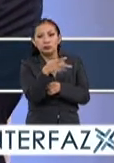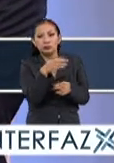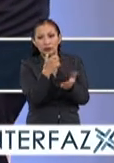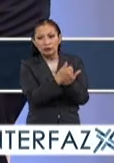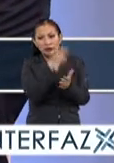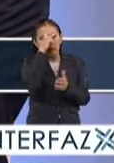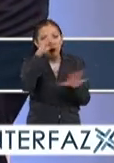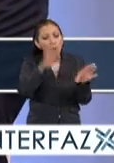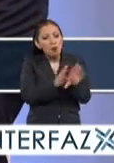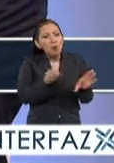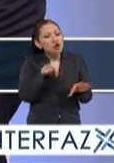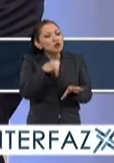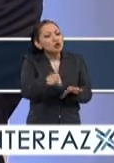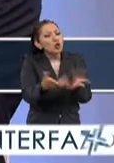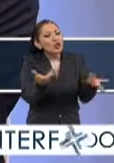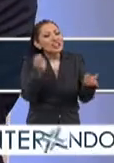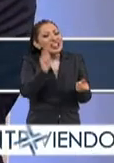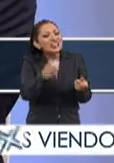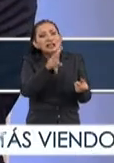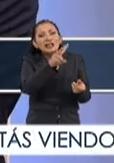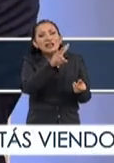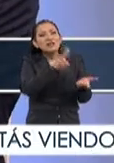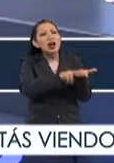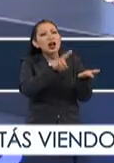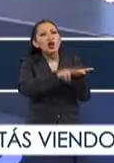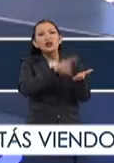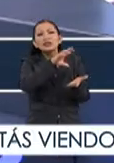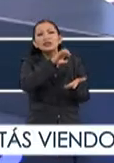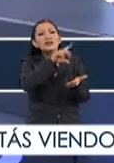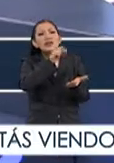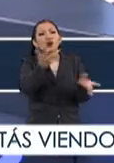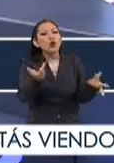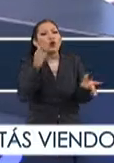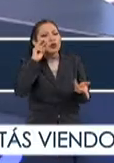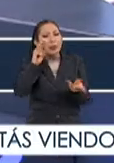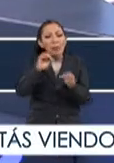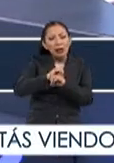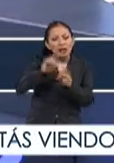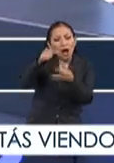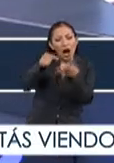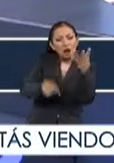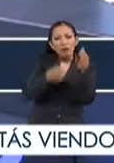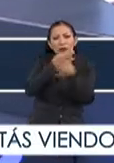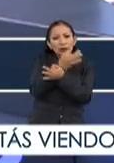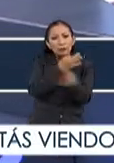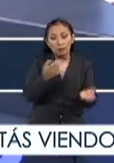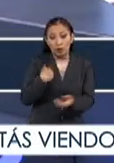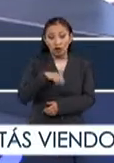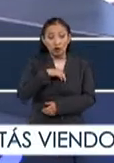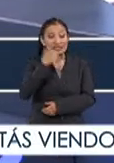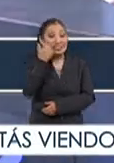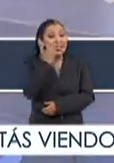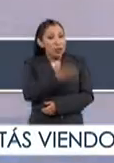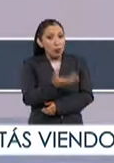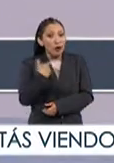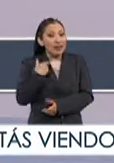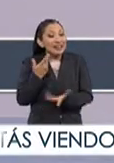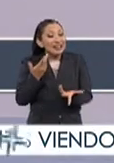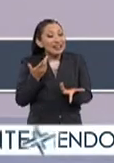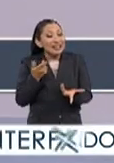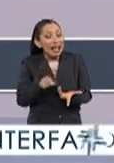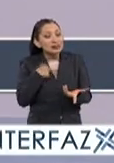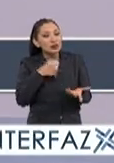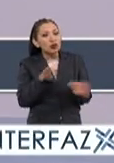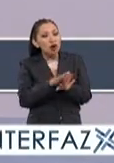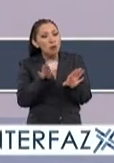Electoral de la Ciudad de México cómo o qué son los valores cívicos que ustedes perciben más claros o que quieren dar a conocer? Nosotros lo que queremos hacer, Juan, es tener